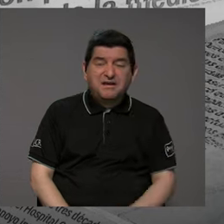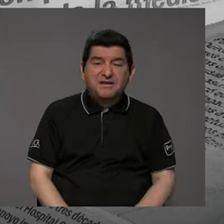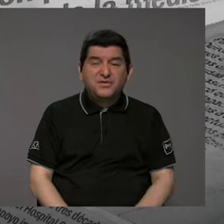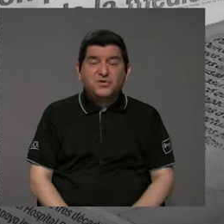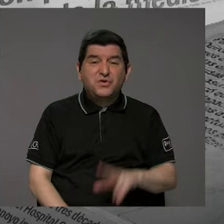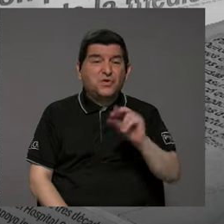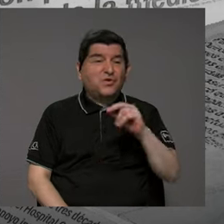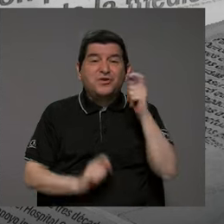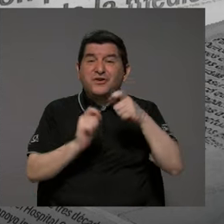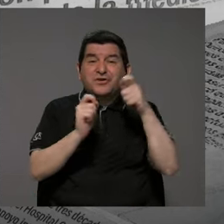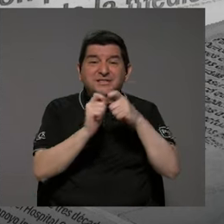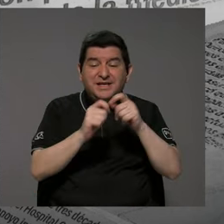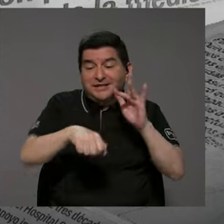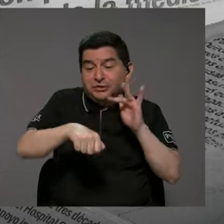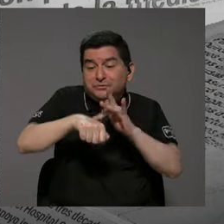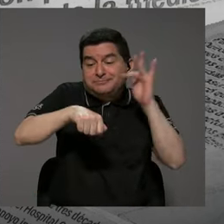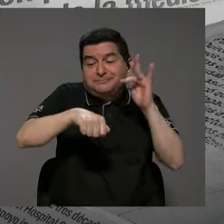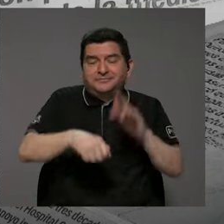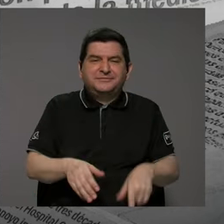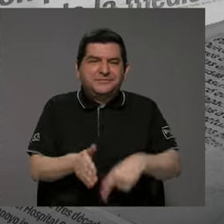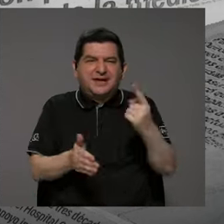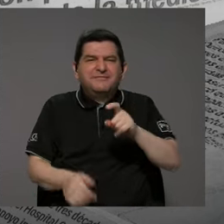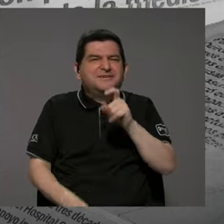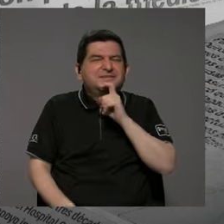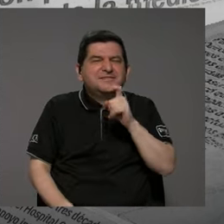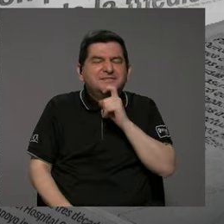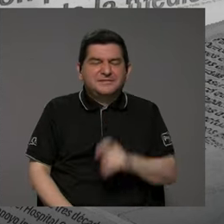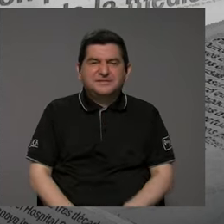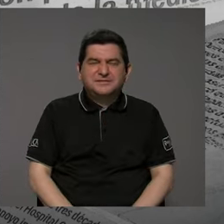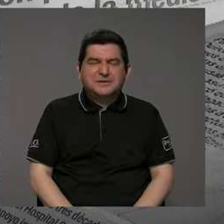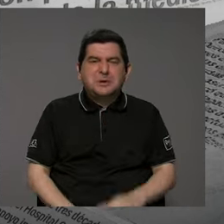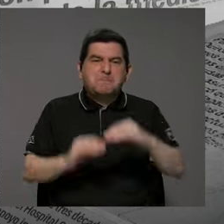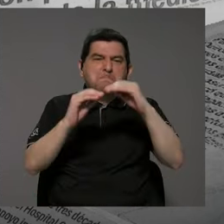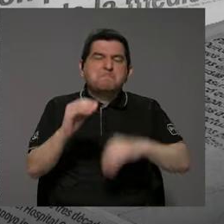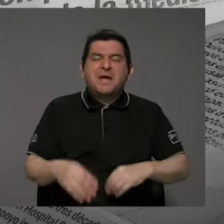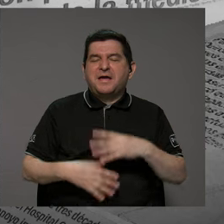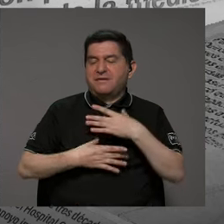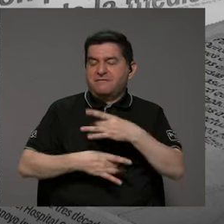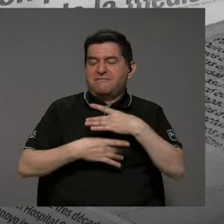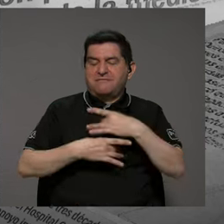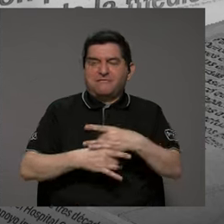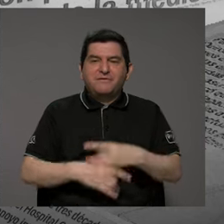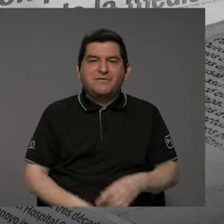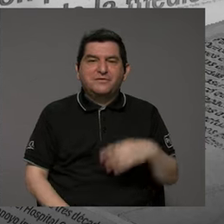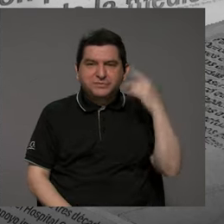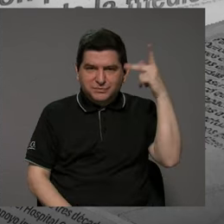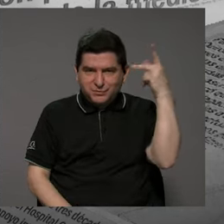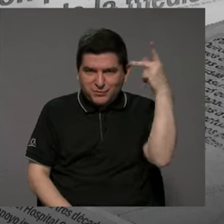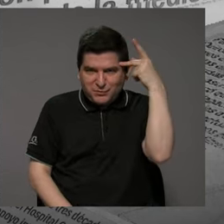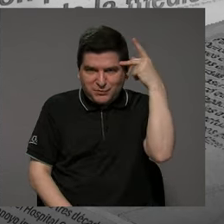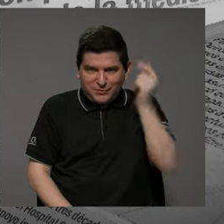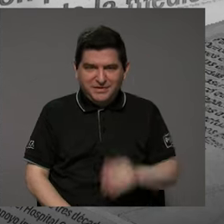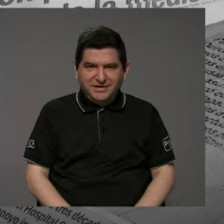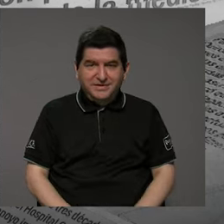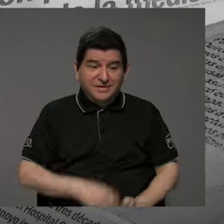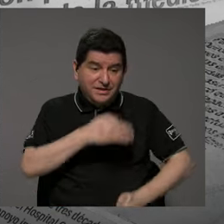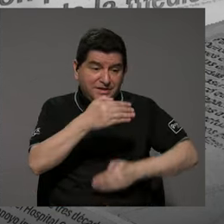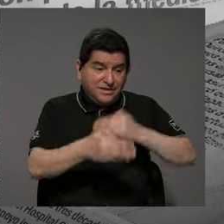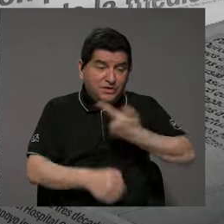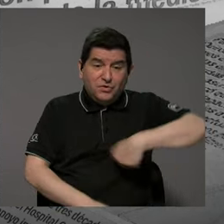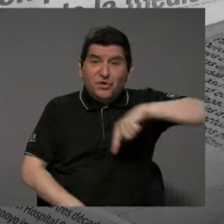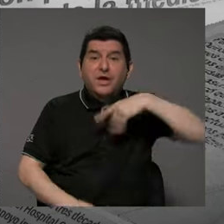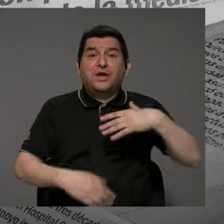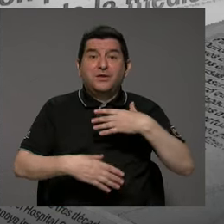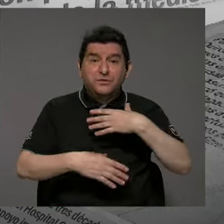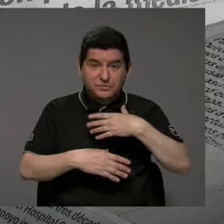inmateriales, cuesta más a veces, son menos sexys a veces a nivel político, ¿verdad? Como decían, dentro de los procesos que nosotros